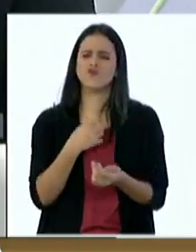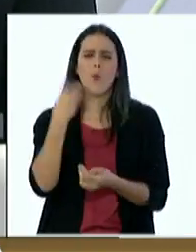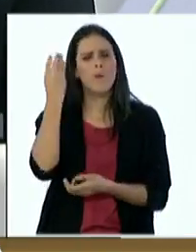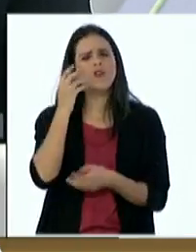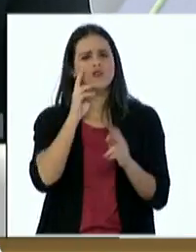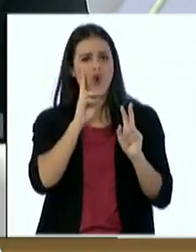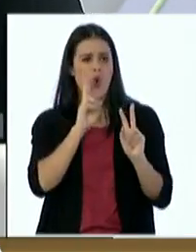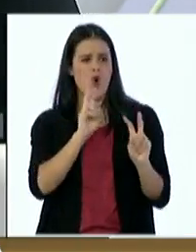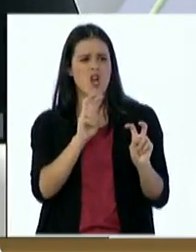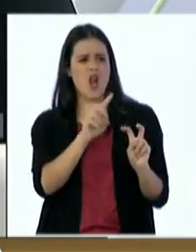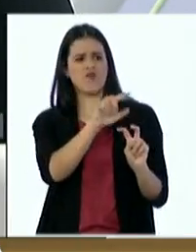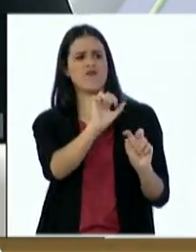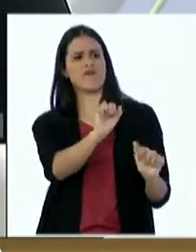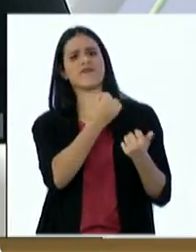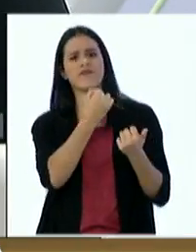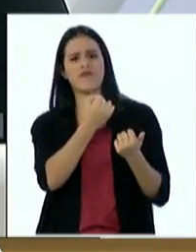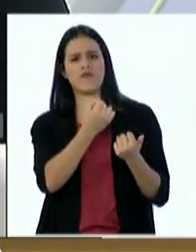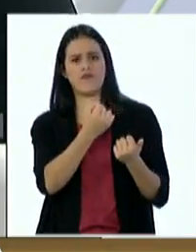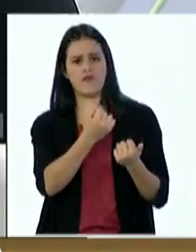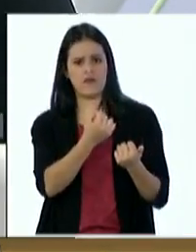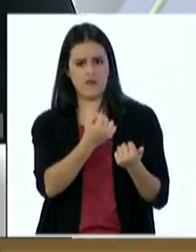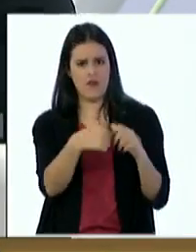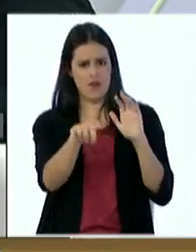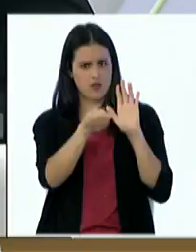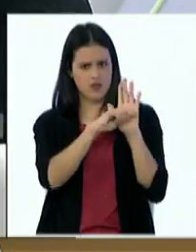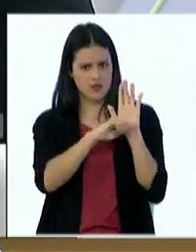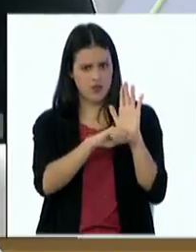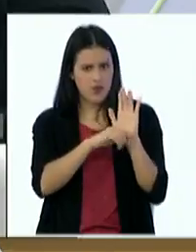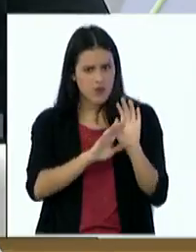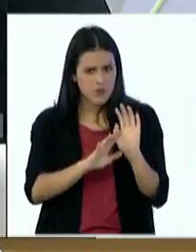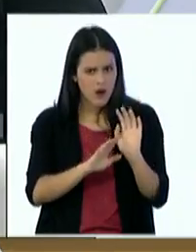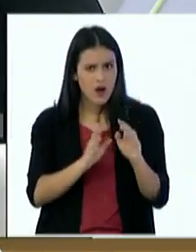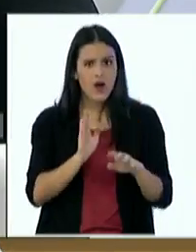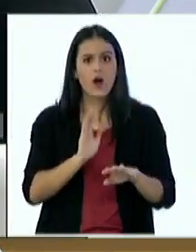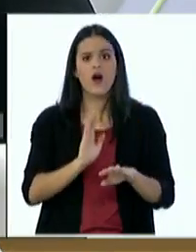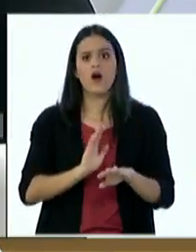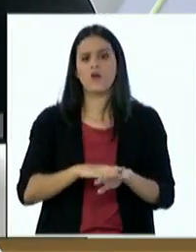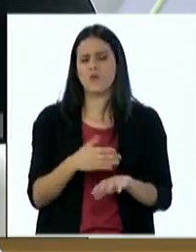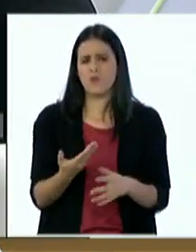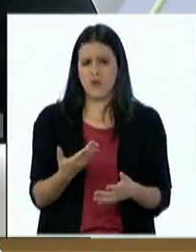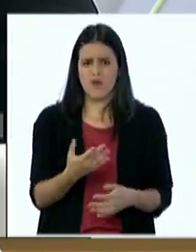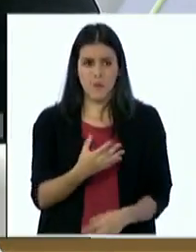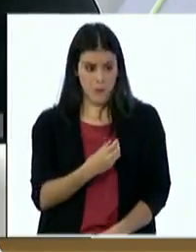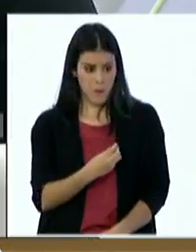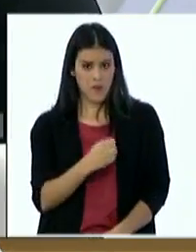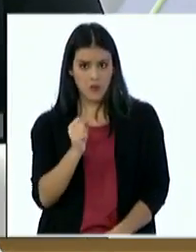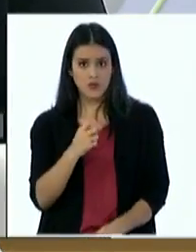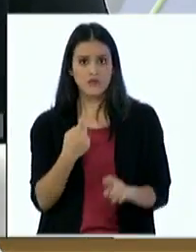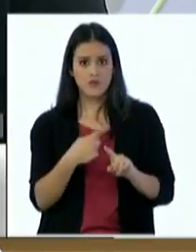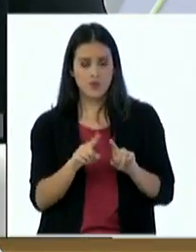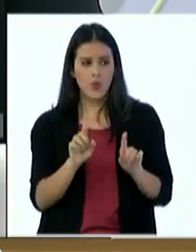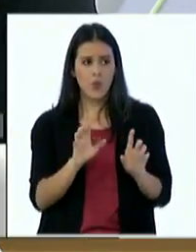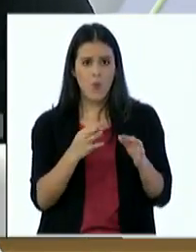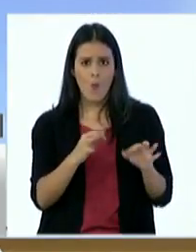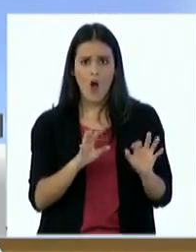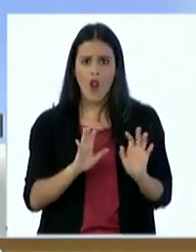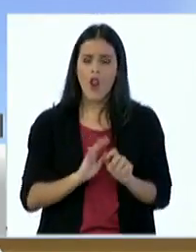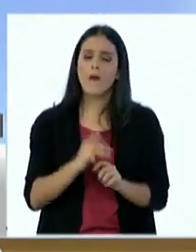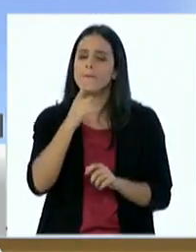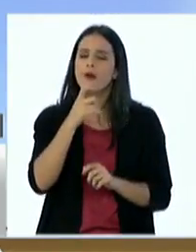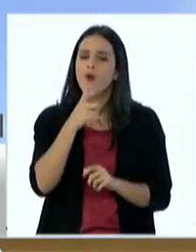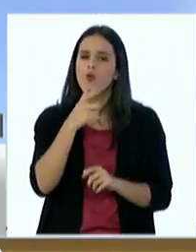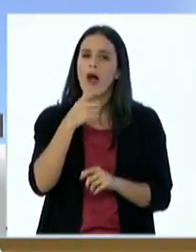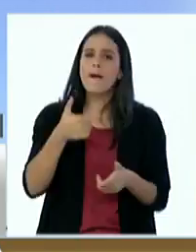de que le digan a esta persona que no reúnen los requisitos a menos que no esté amamantando la madre el permiso es solamente